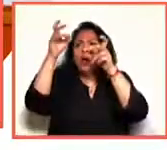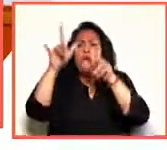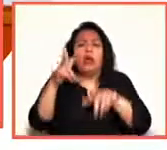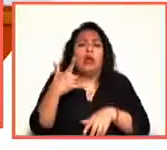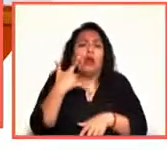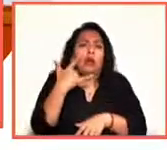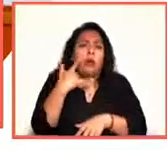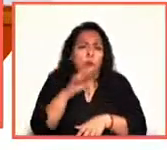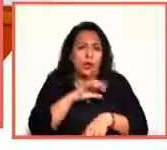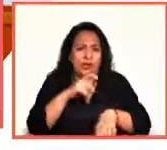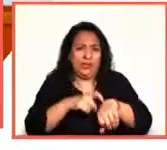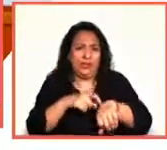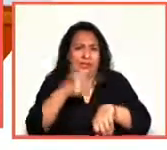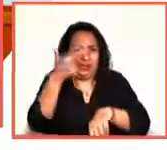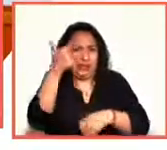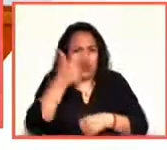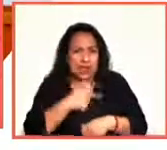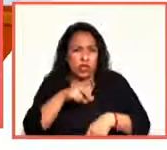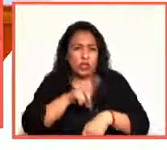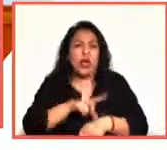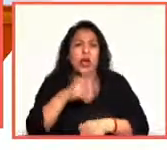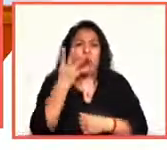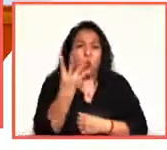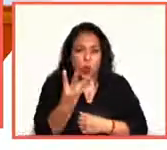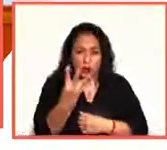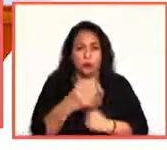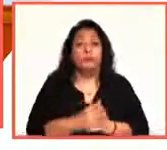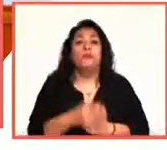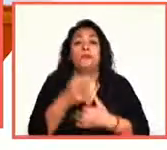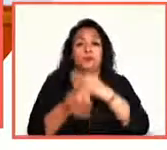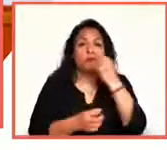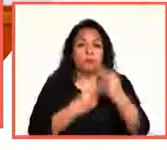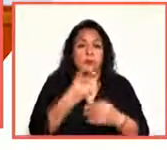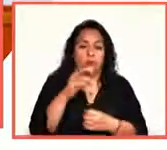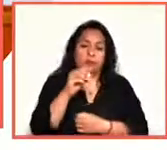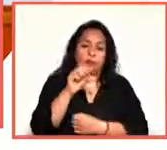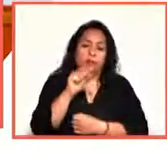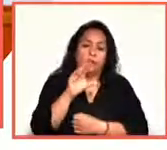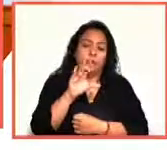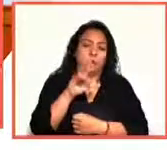7 de la noche, el 4. Noticias 22, Oscar Cortés.